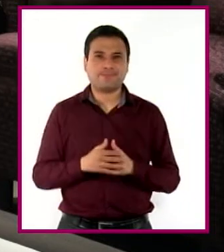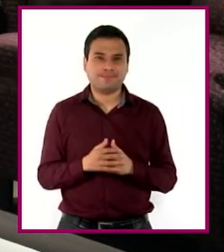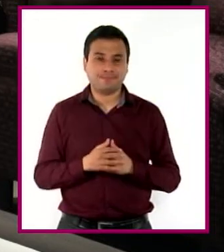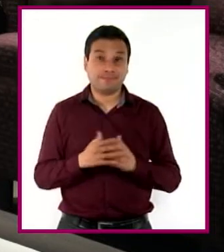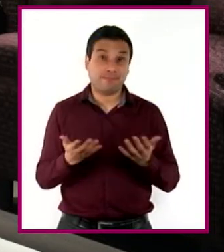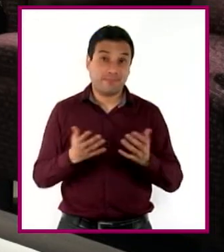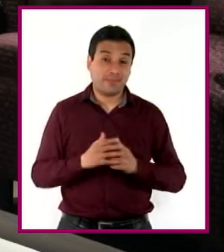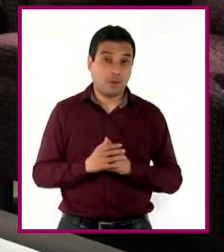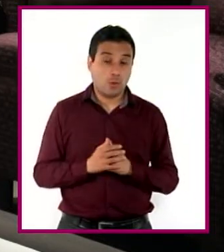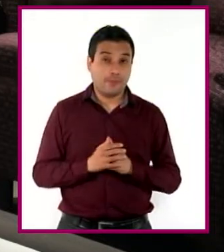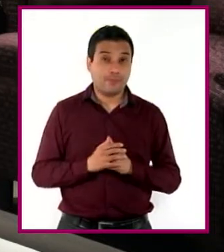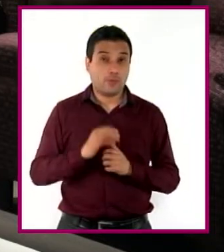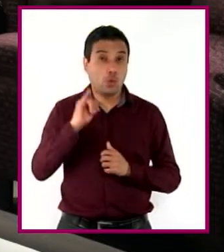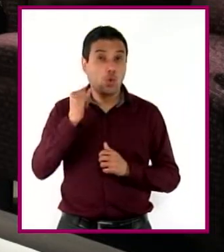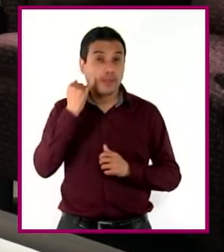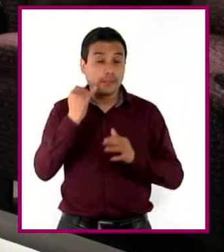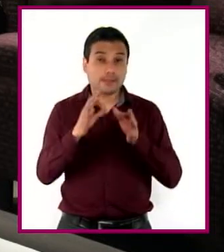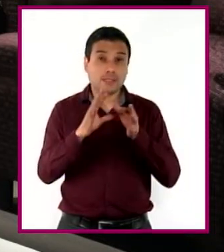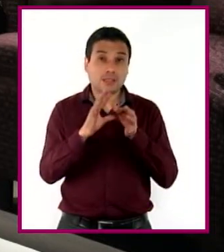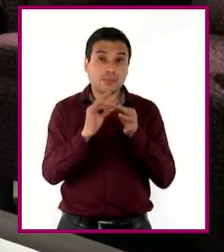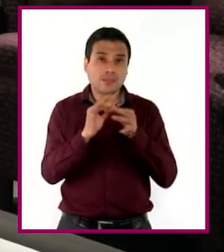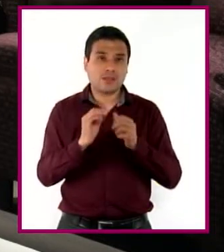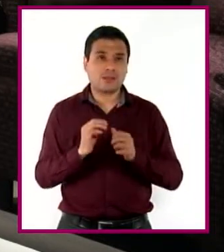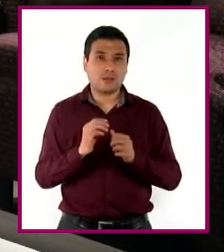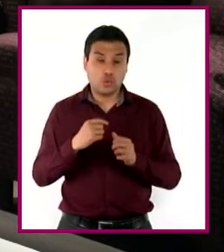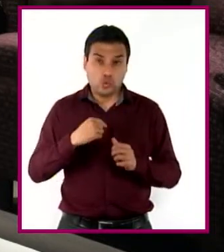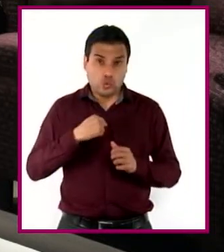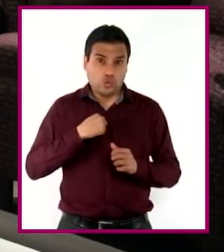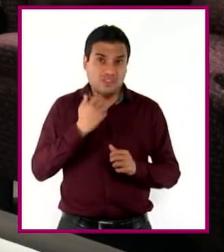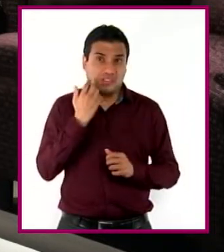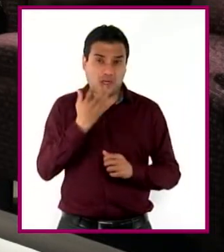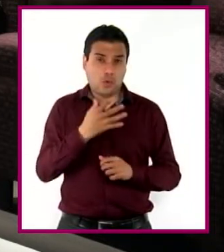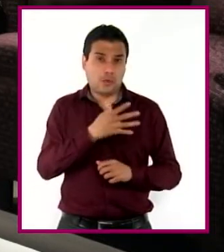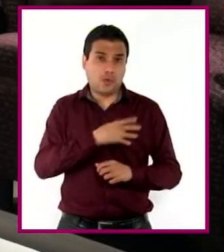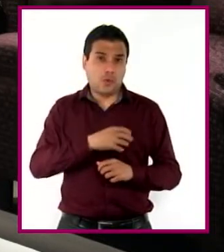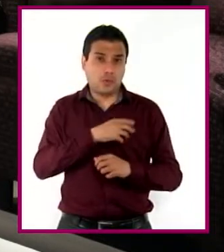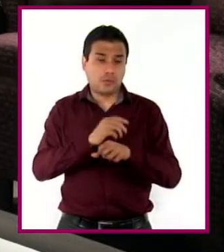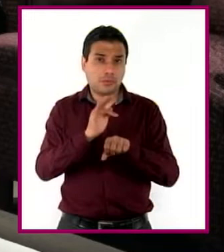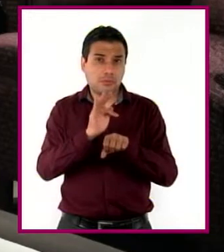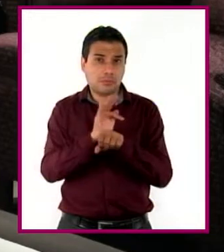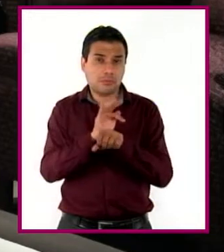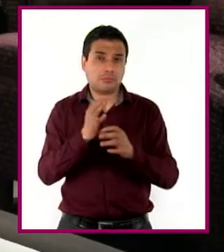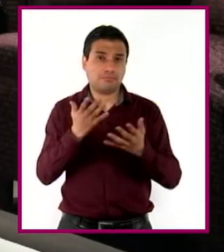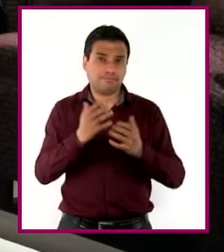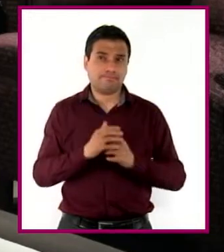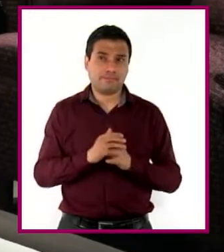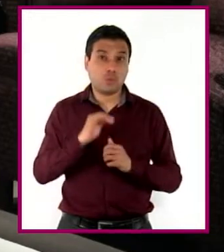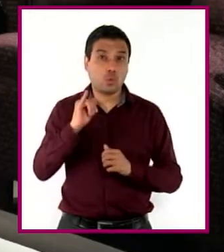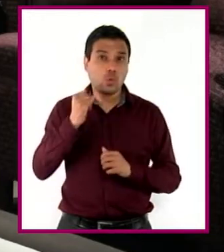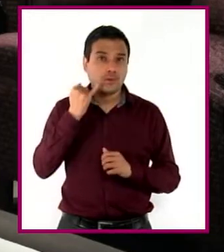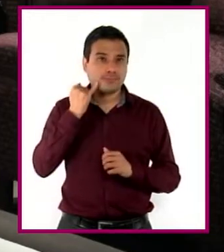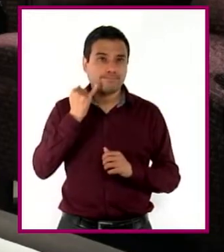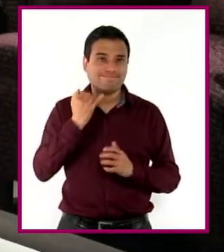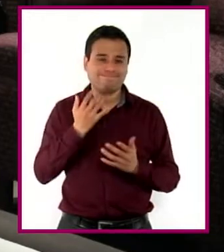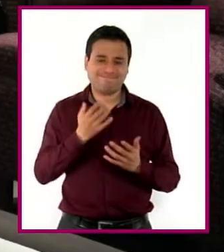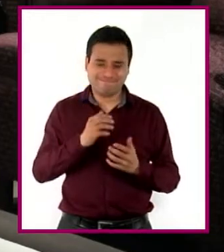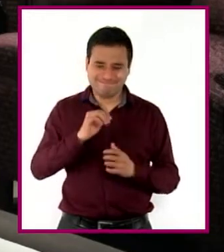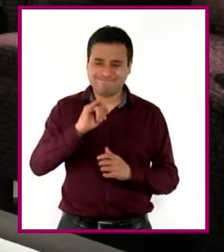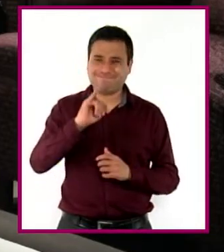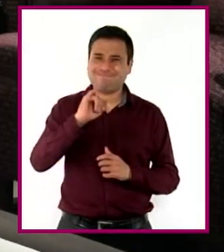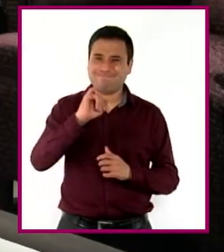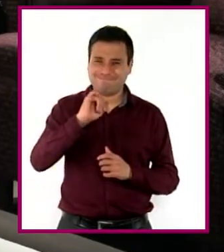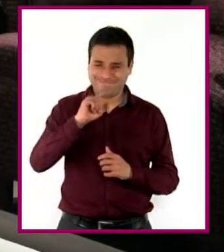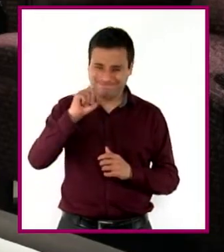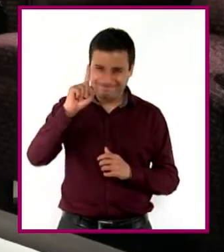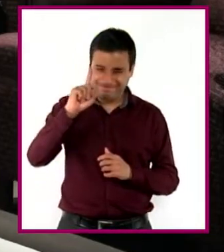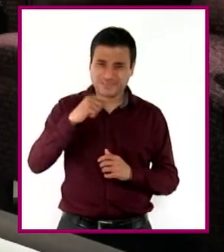que todo lo que hace, lo hace porque considera que es lo mejor para su familia, aunque reconoce que no se ha portado de la mejor manera y,